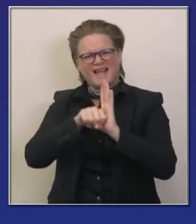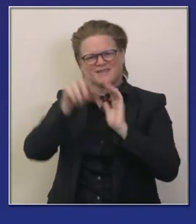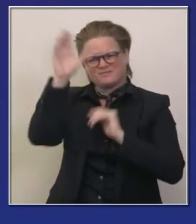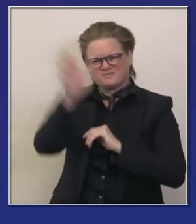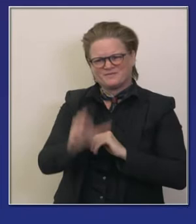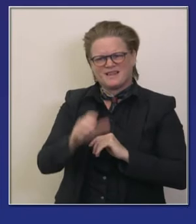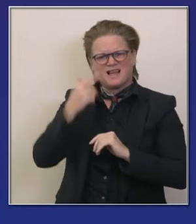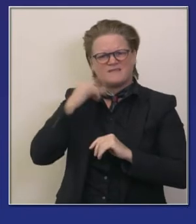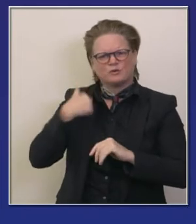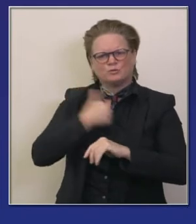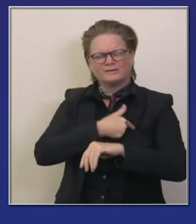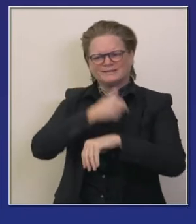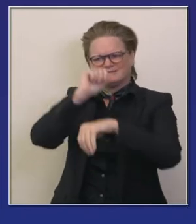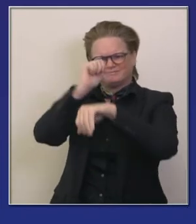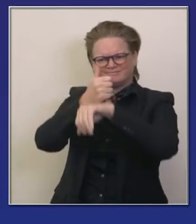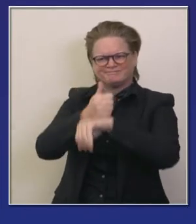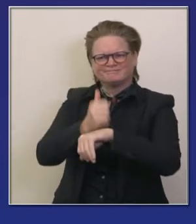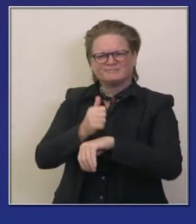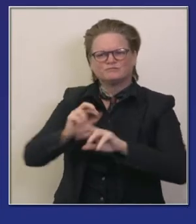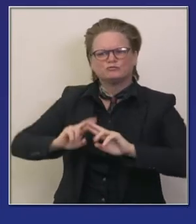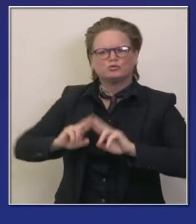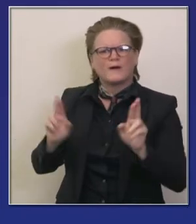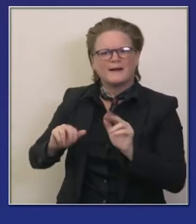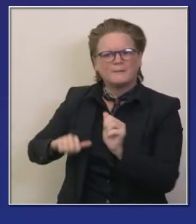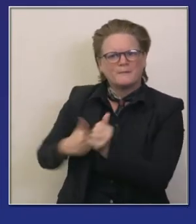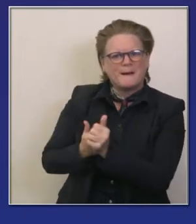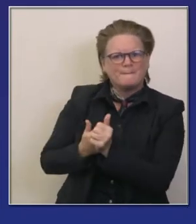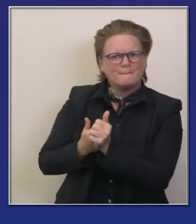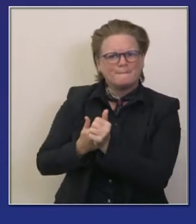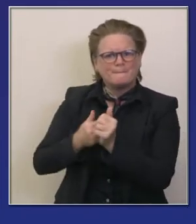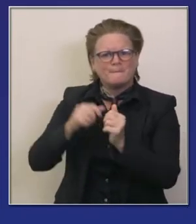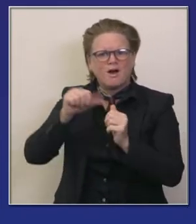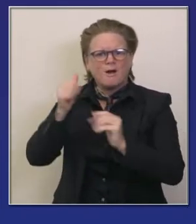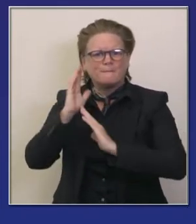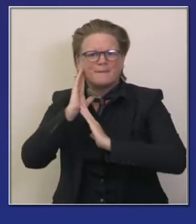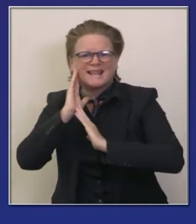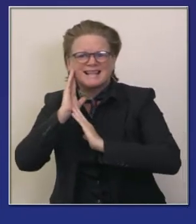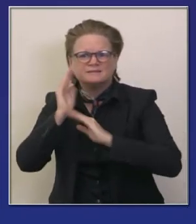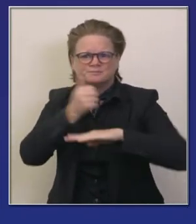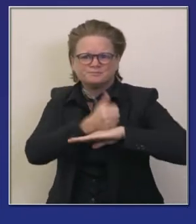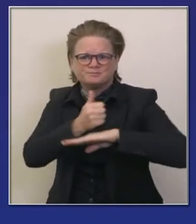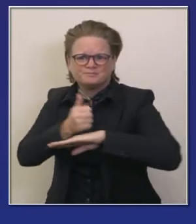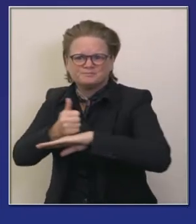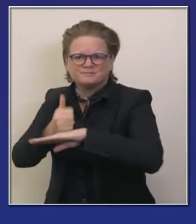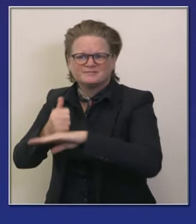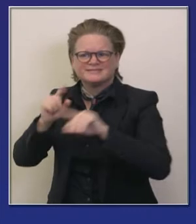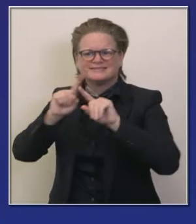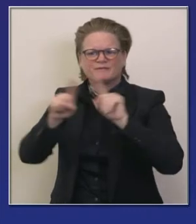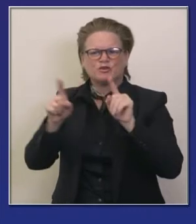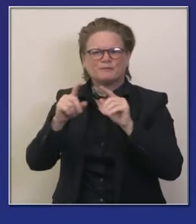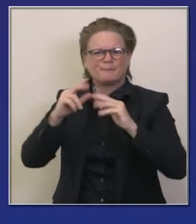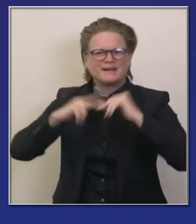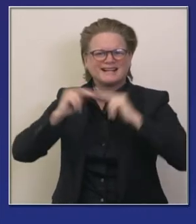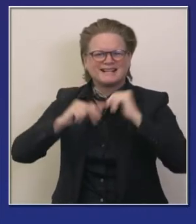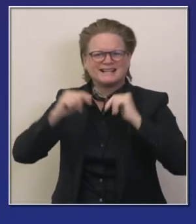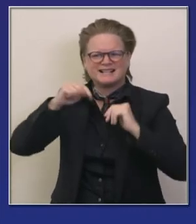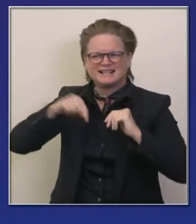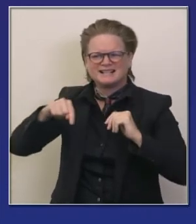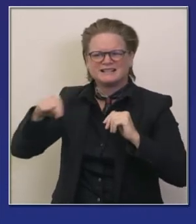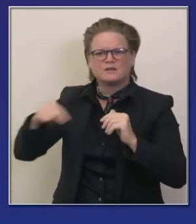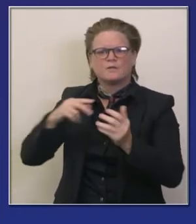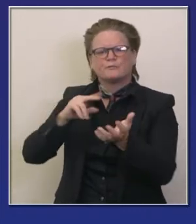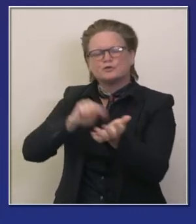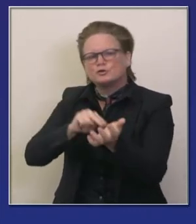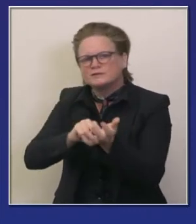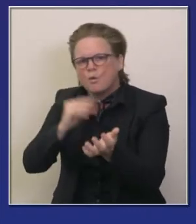de camas también en 4 hospitales y en algunas otras instalaciones de atención aguda pero